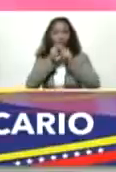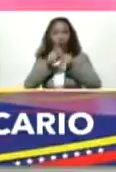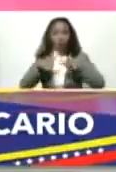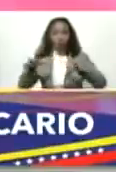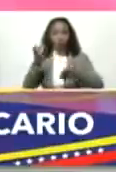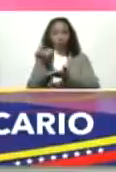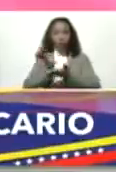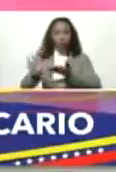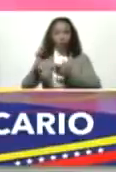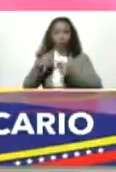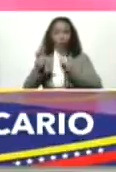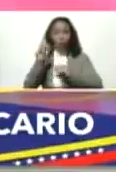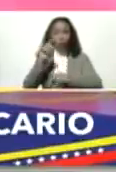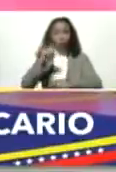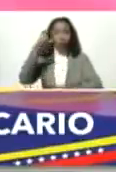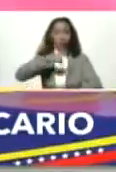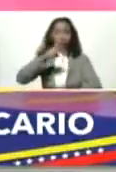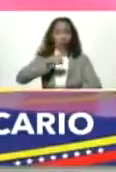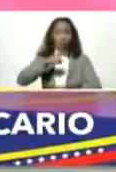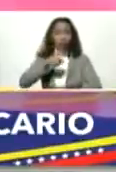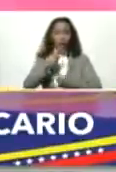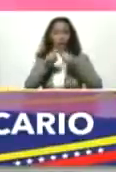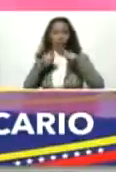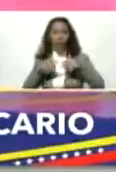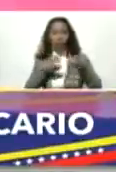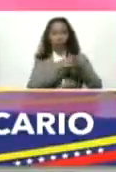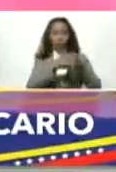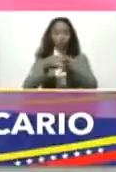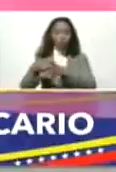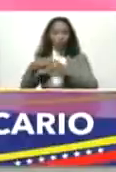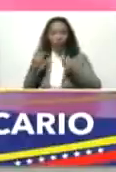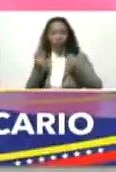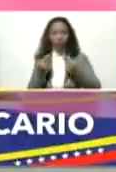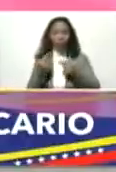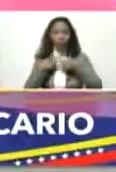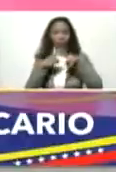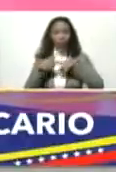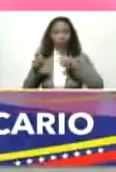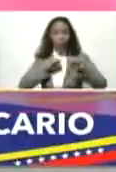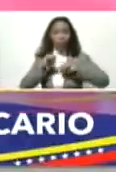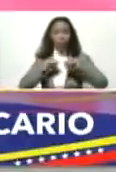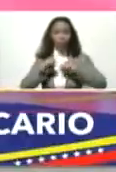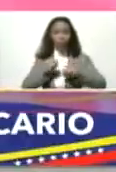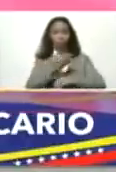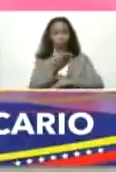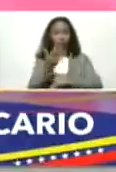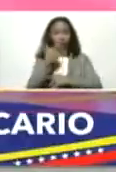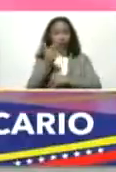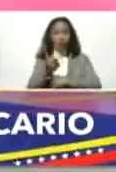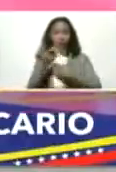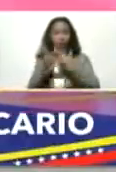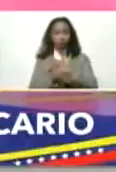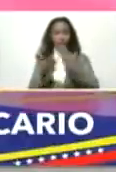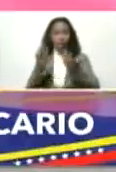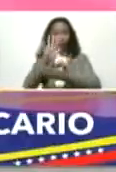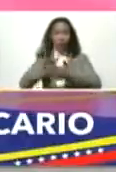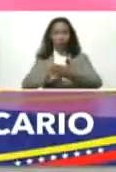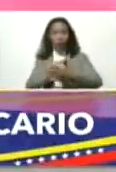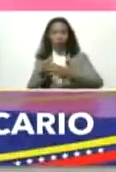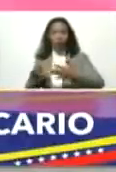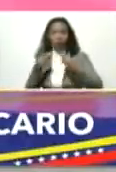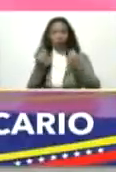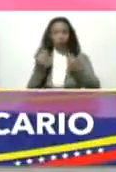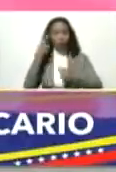crédito, pero también una necesidad de los distintos sectores de la economía, de los distintos motores, como usted bien ha dicho, de la agenda económica